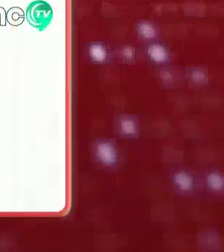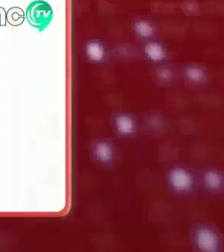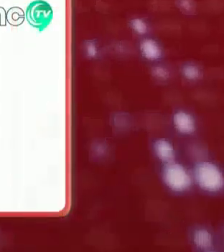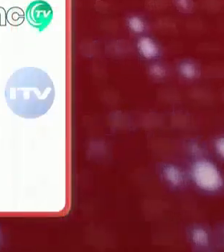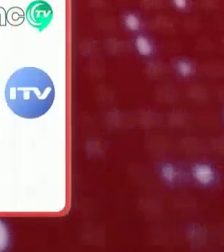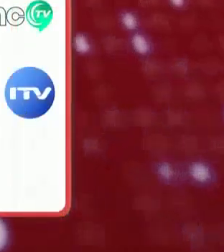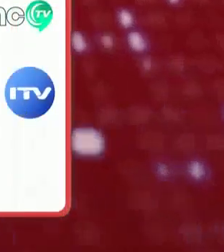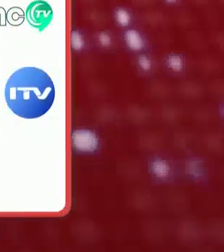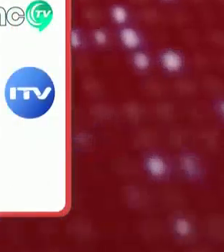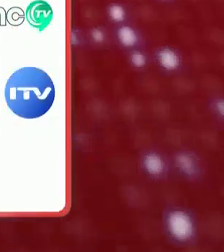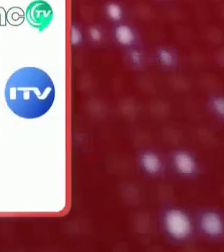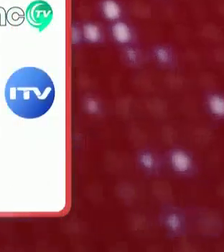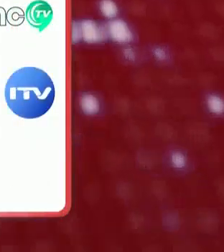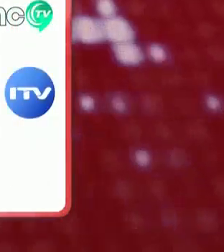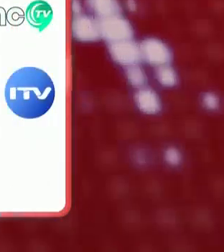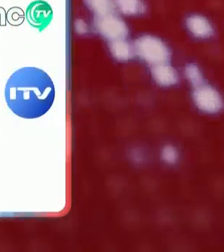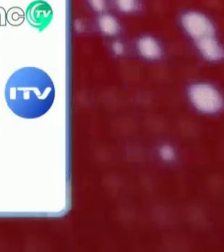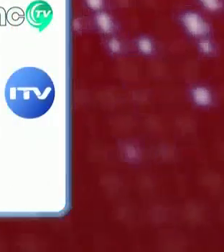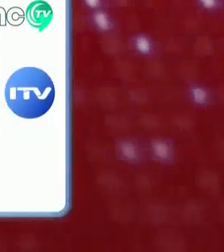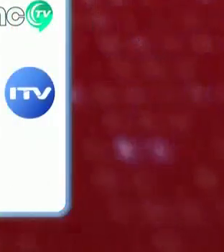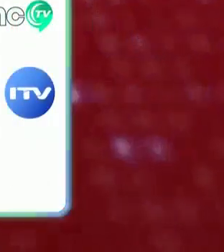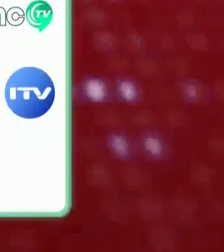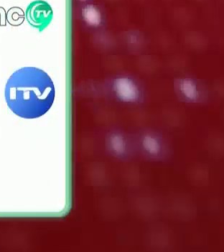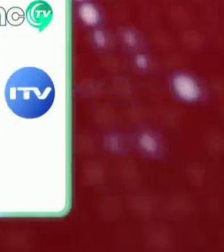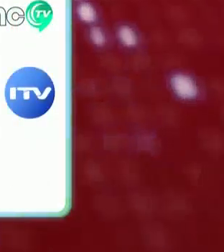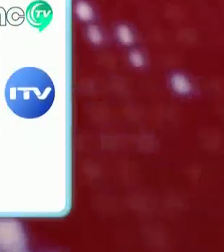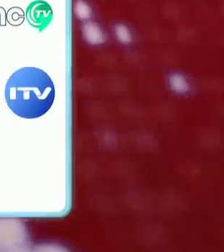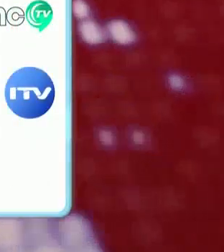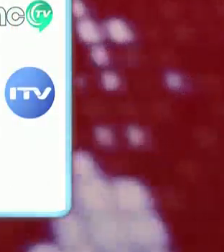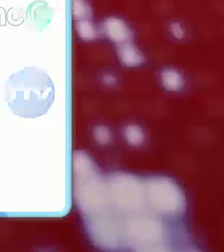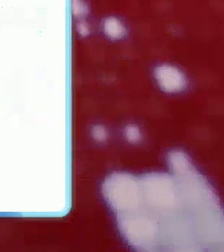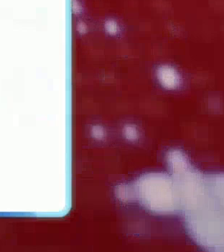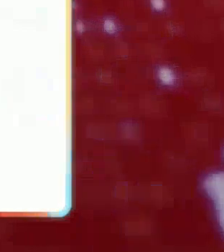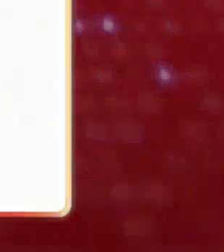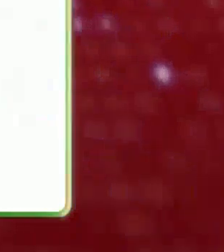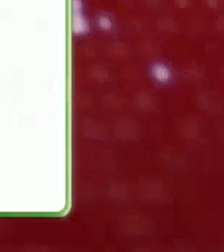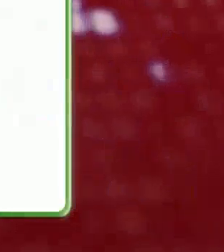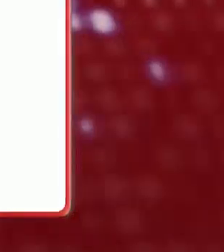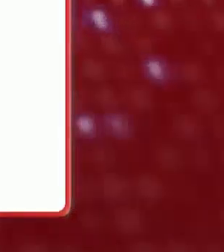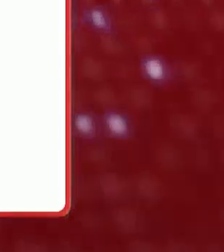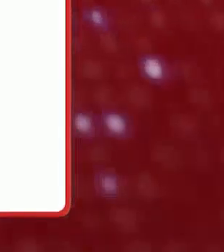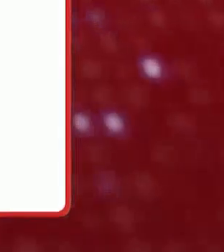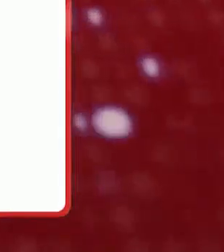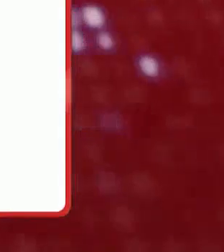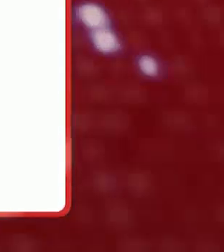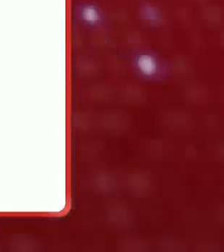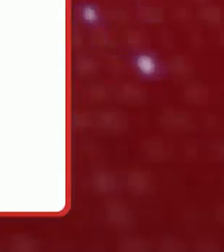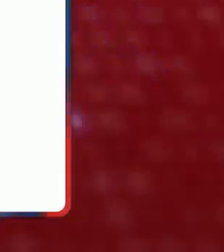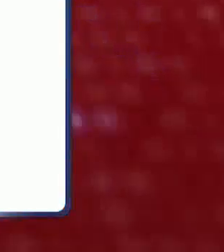video.